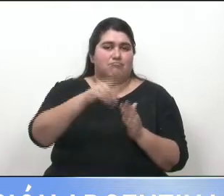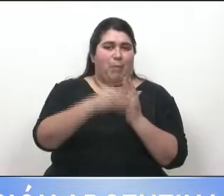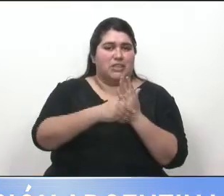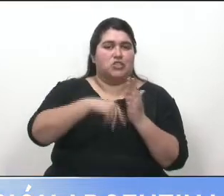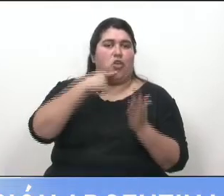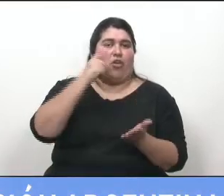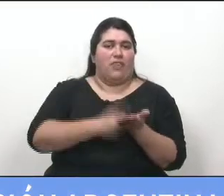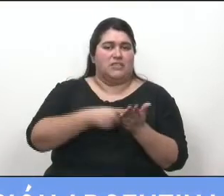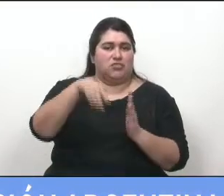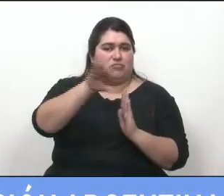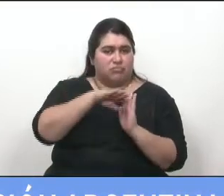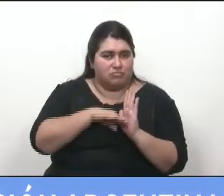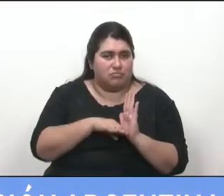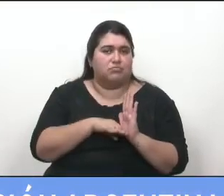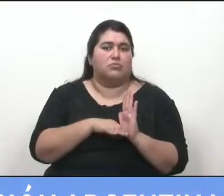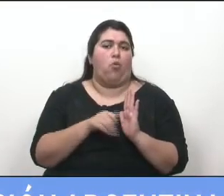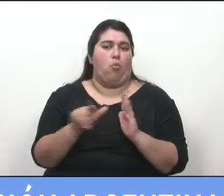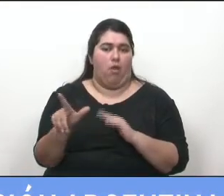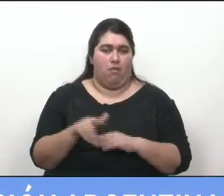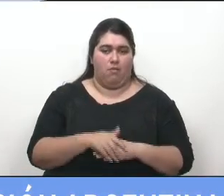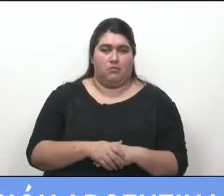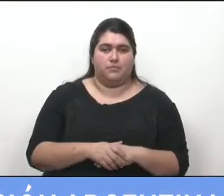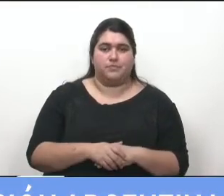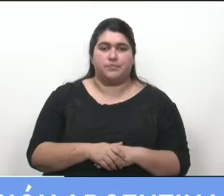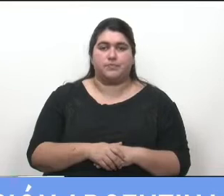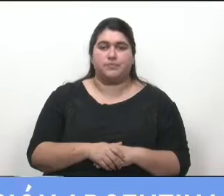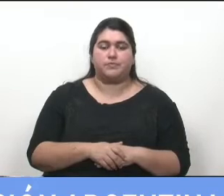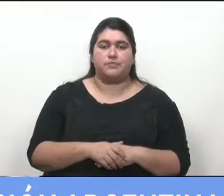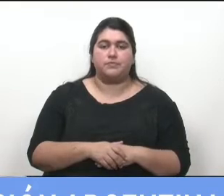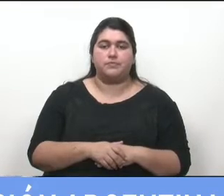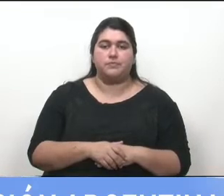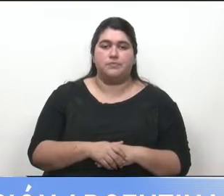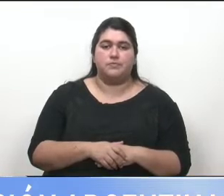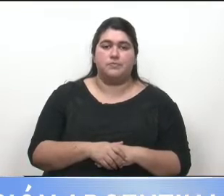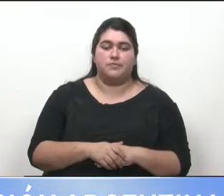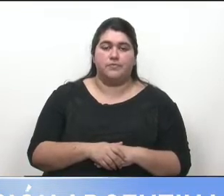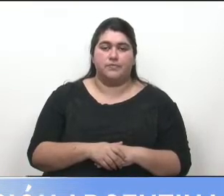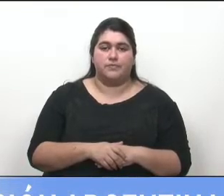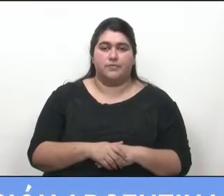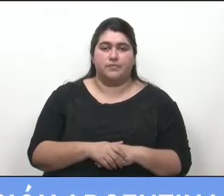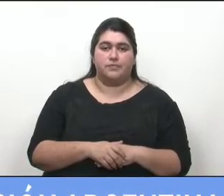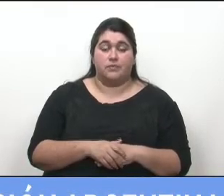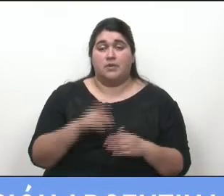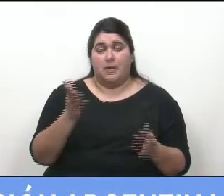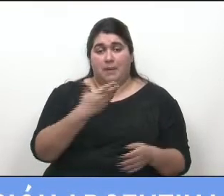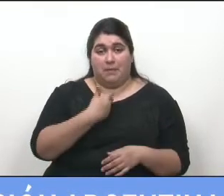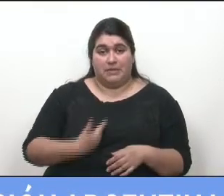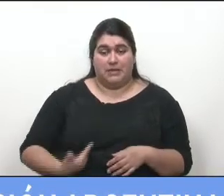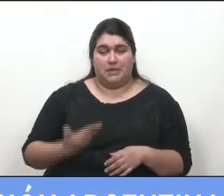alcances y procedimientos de este programa. Bien. Señora Presidenta,